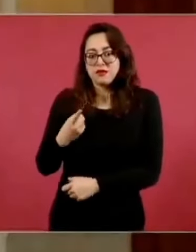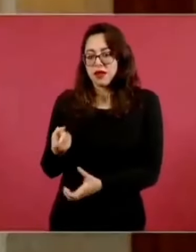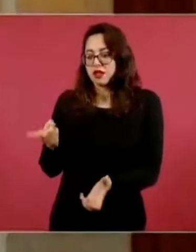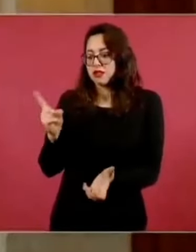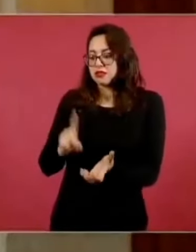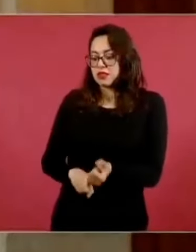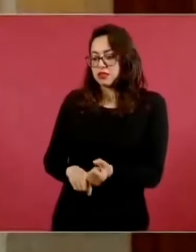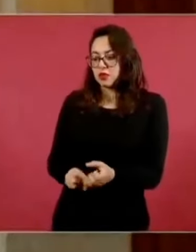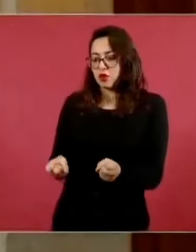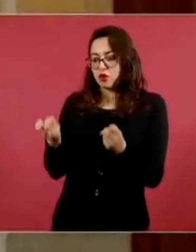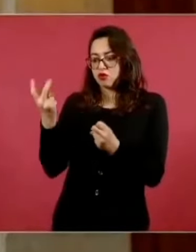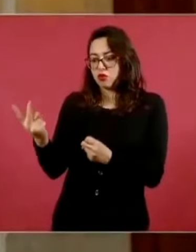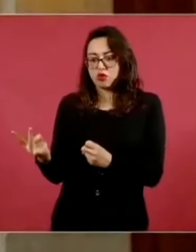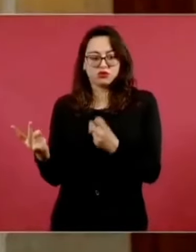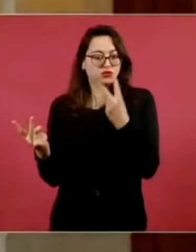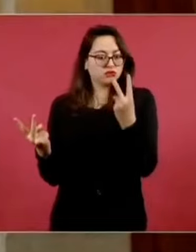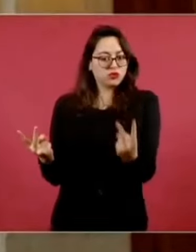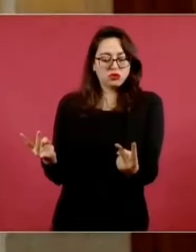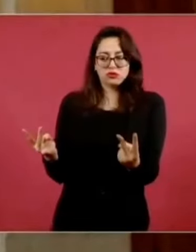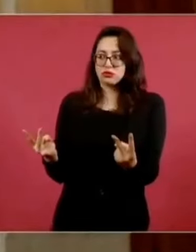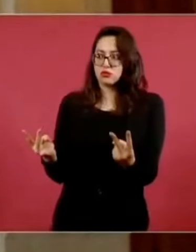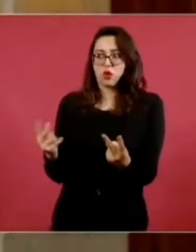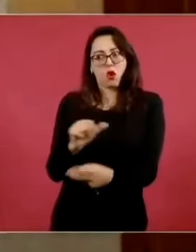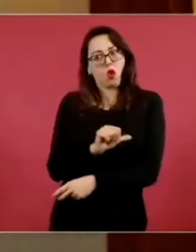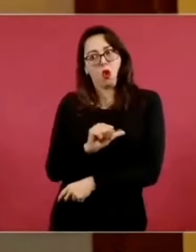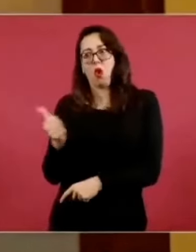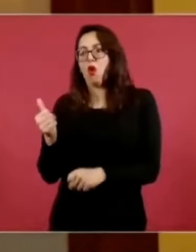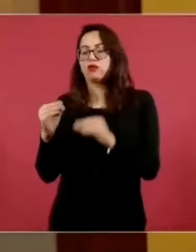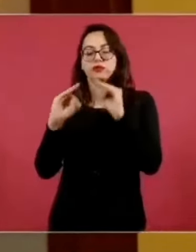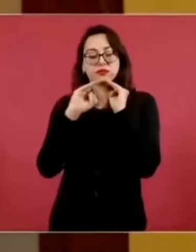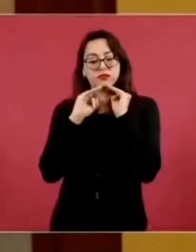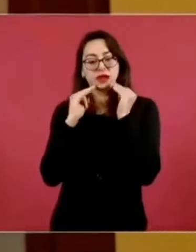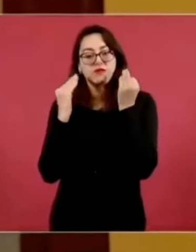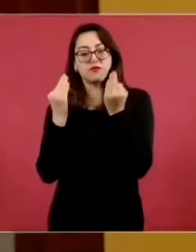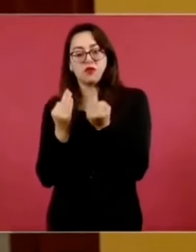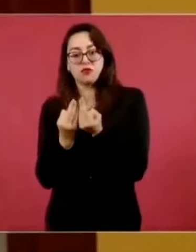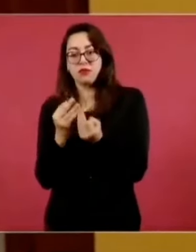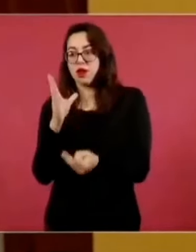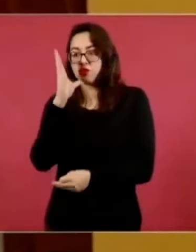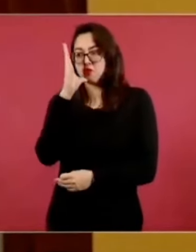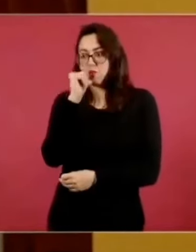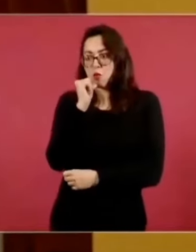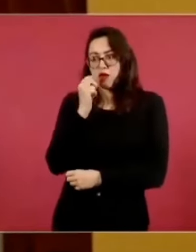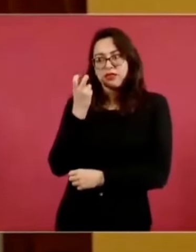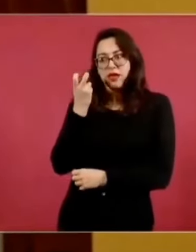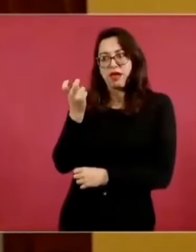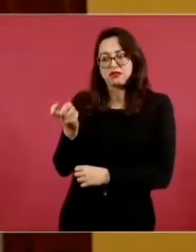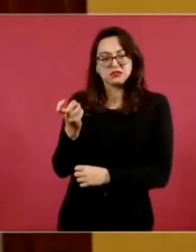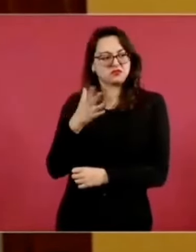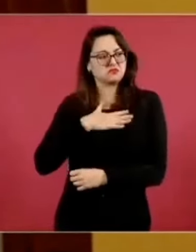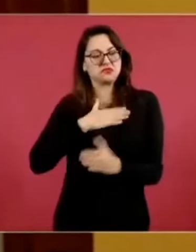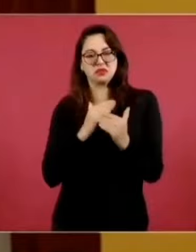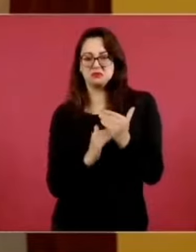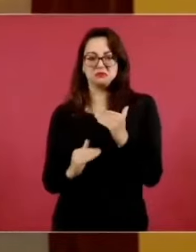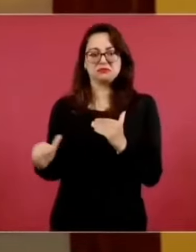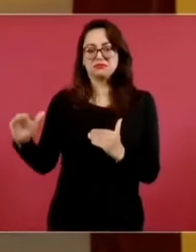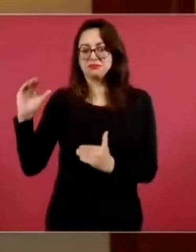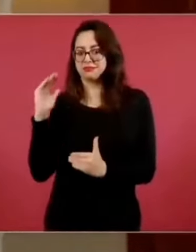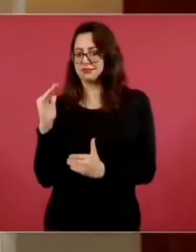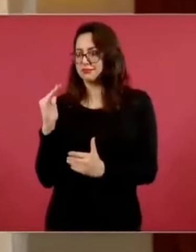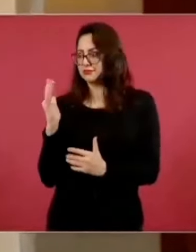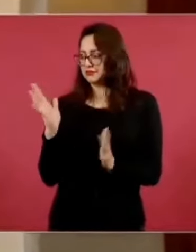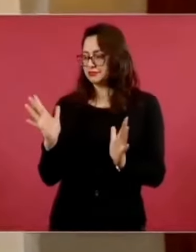empate en una votación de sala, en atención a que debió